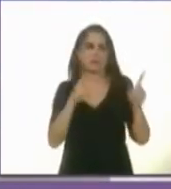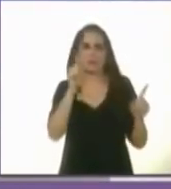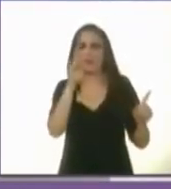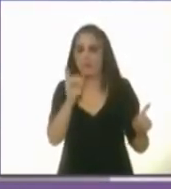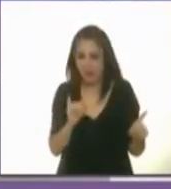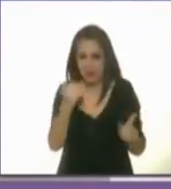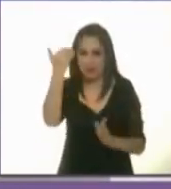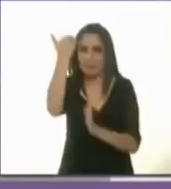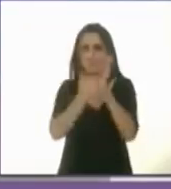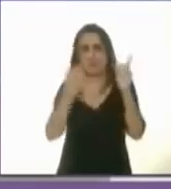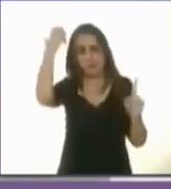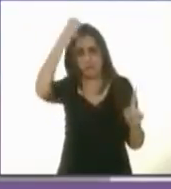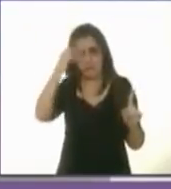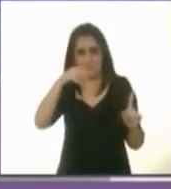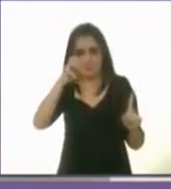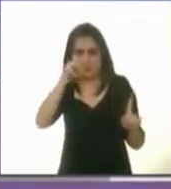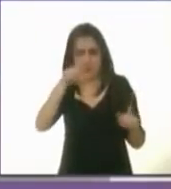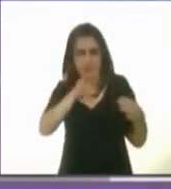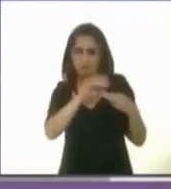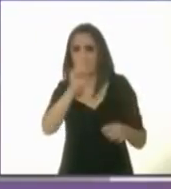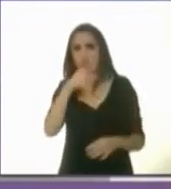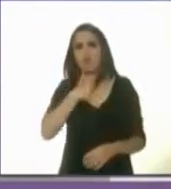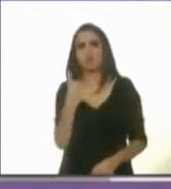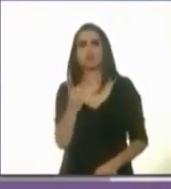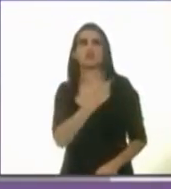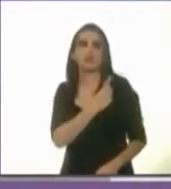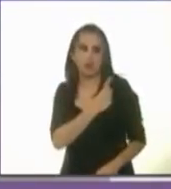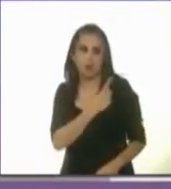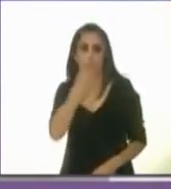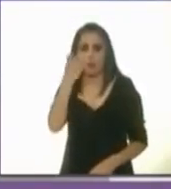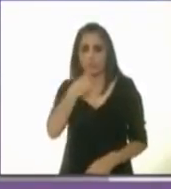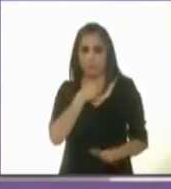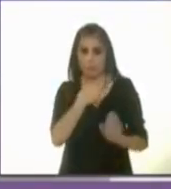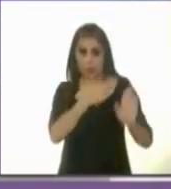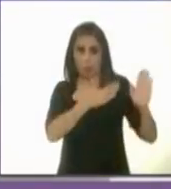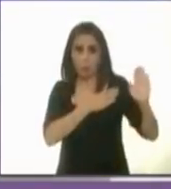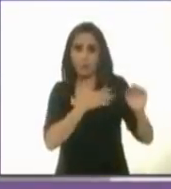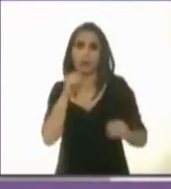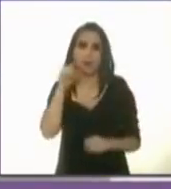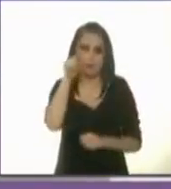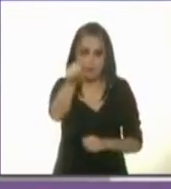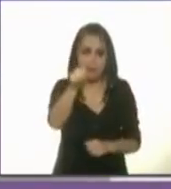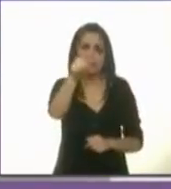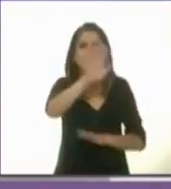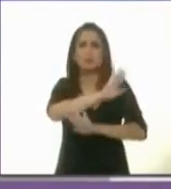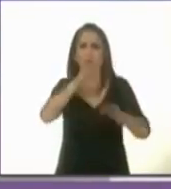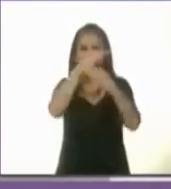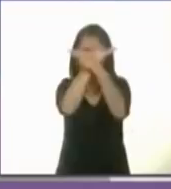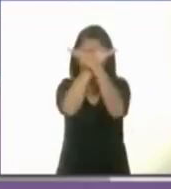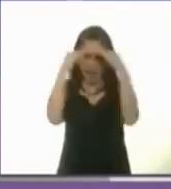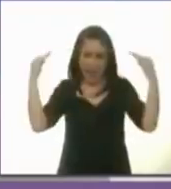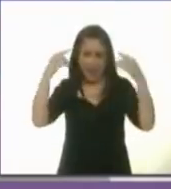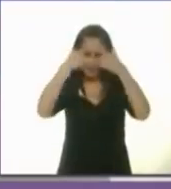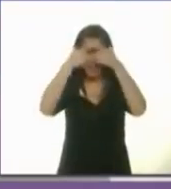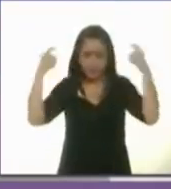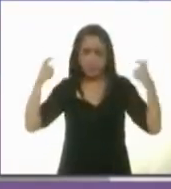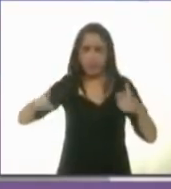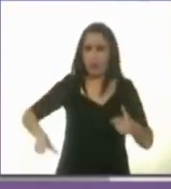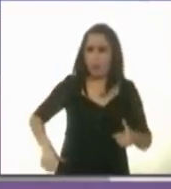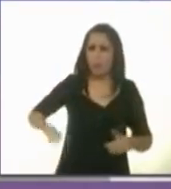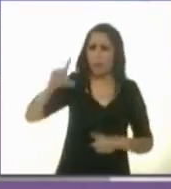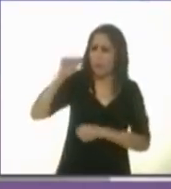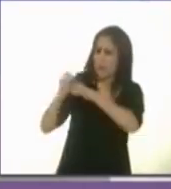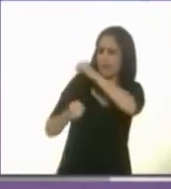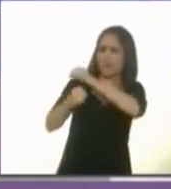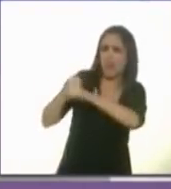con Miquel Arreola vamos solos nuestro único compromiso es contigo que ya estás harto de los últimos gobiernos de los últimos 20 años